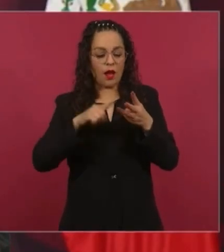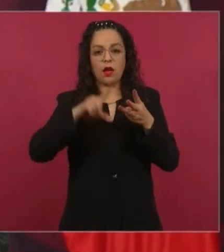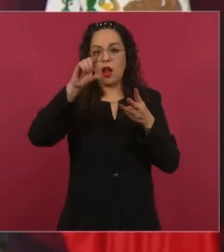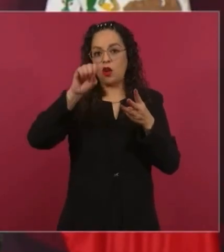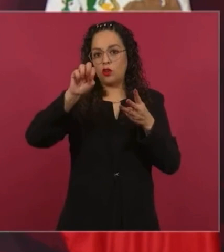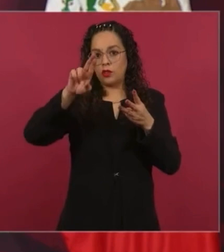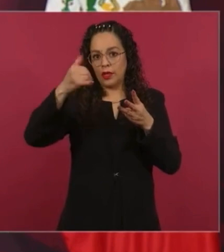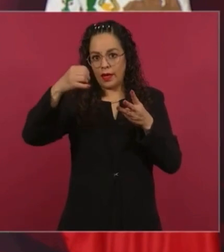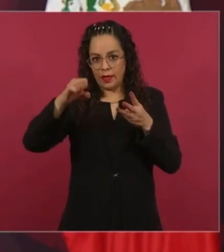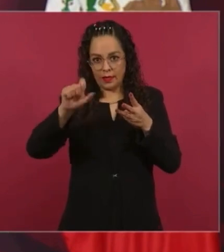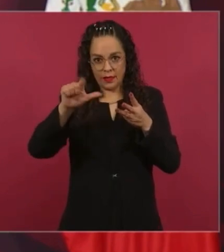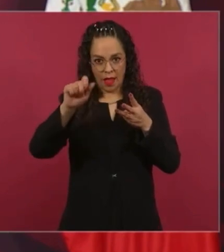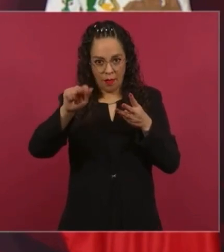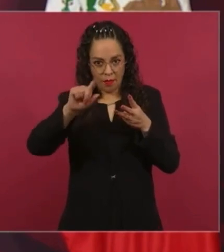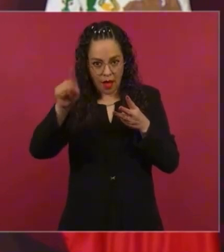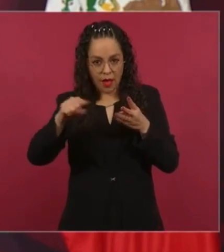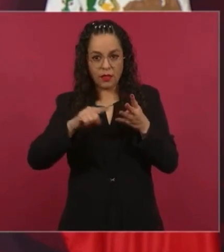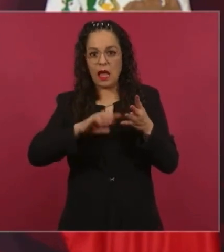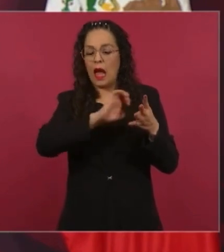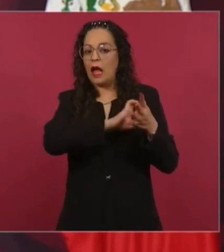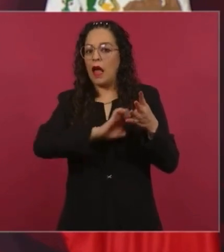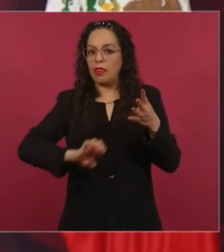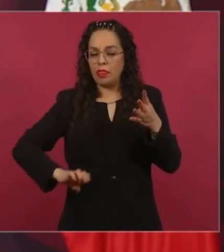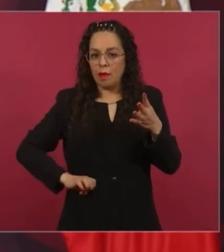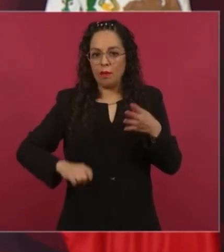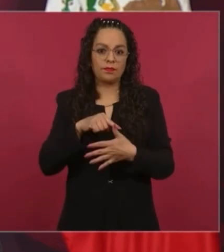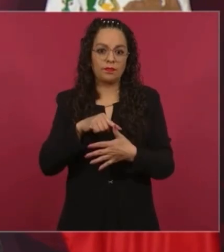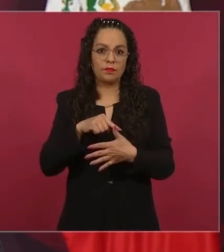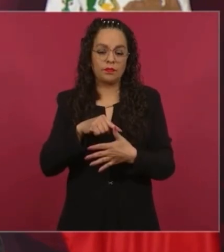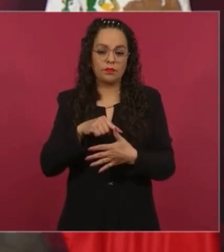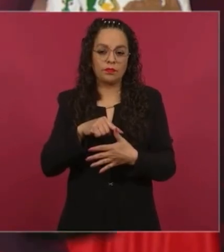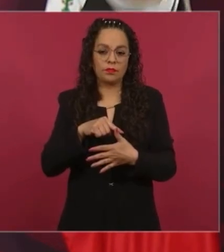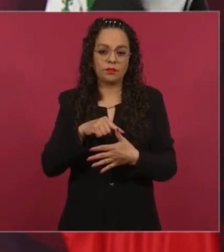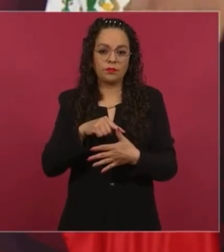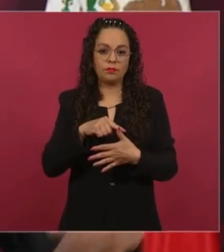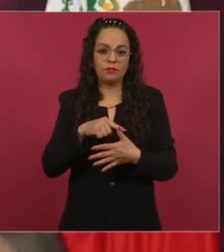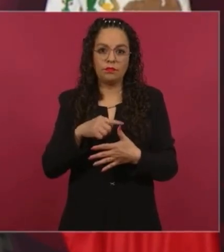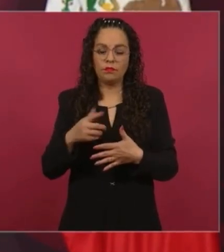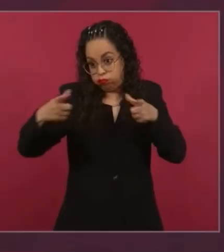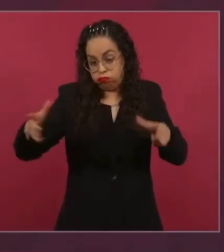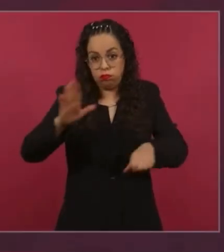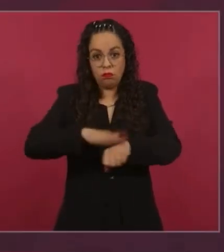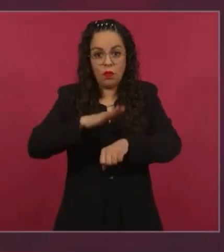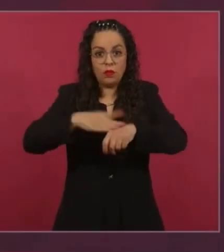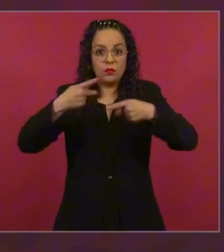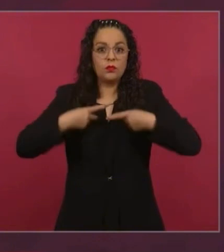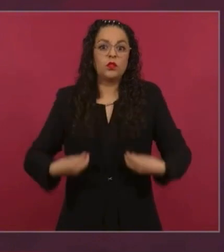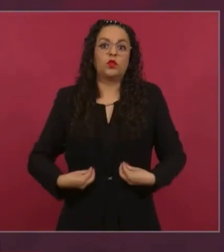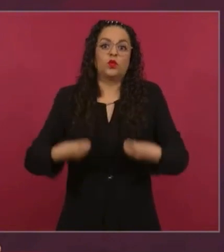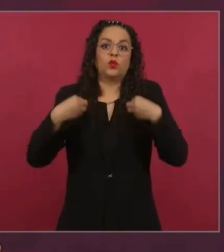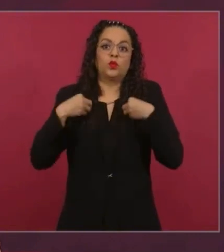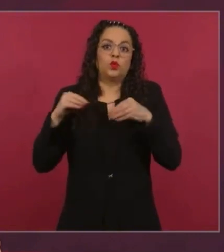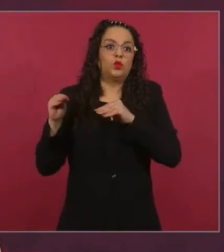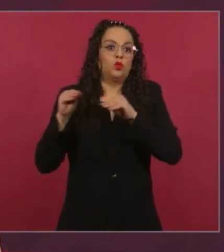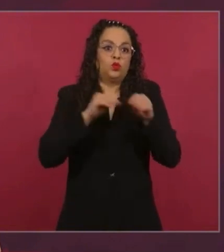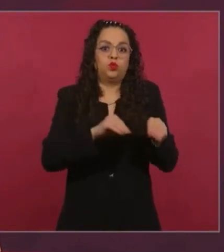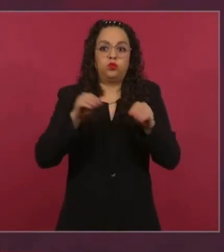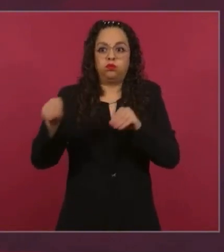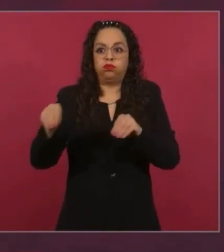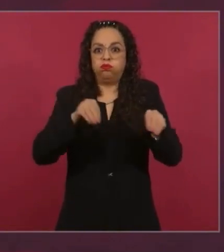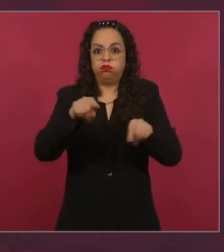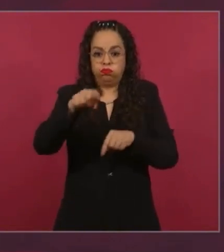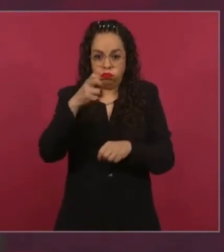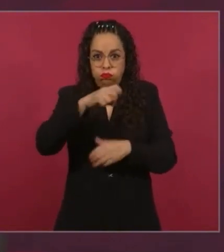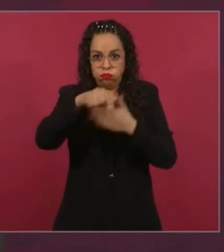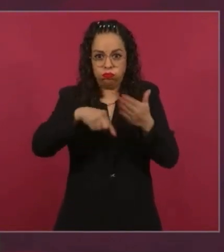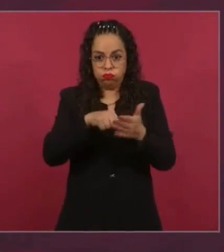en Ecatepec, Iztapaluca, en los últimos tiempos, mientras se abandonó